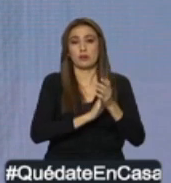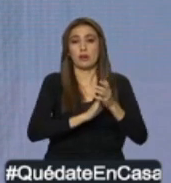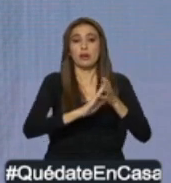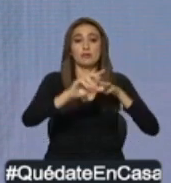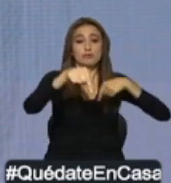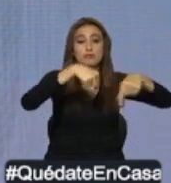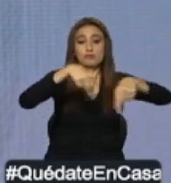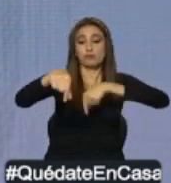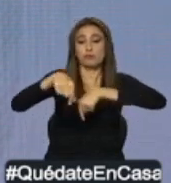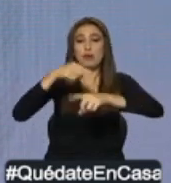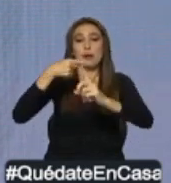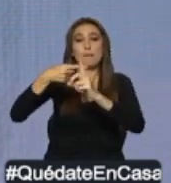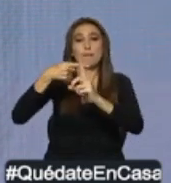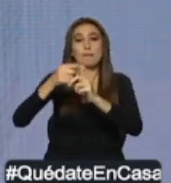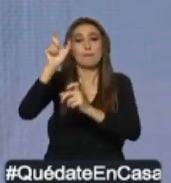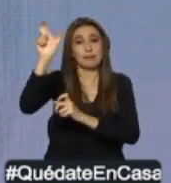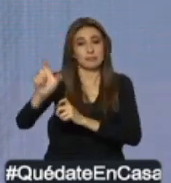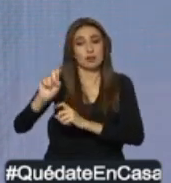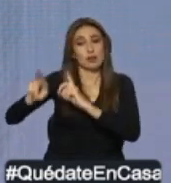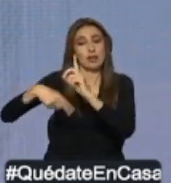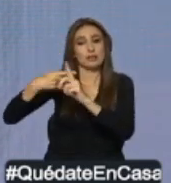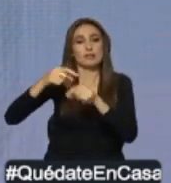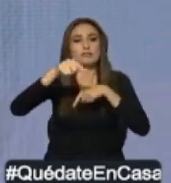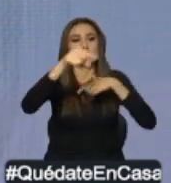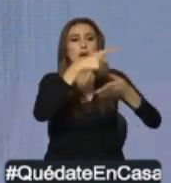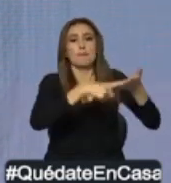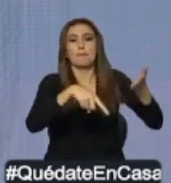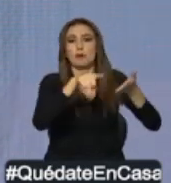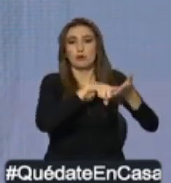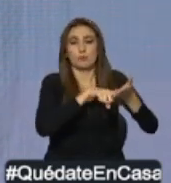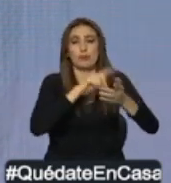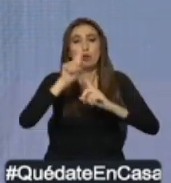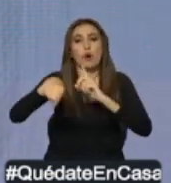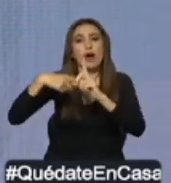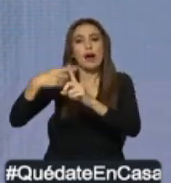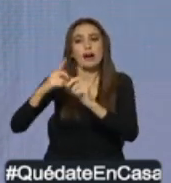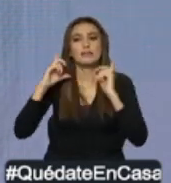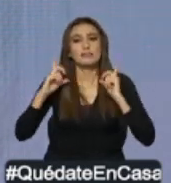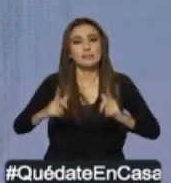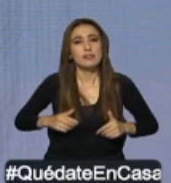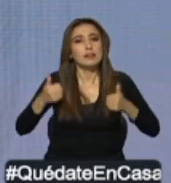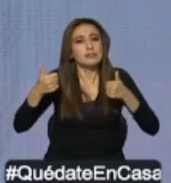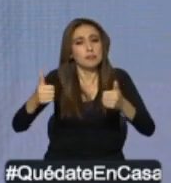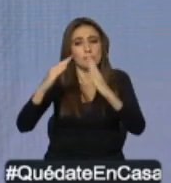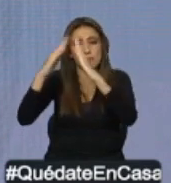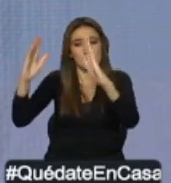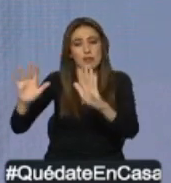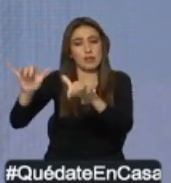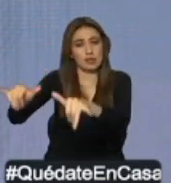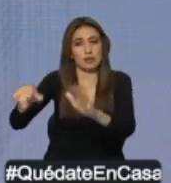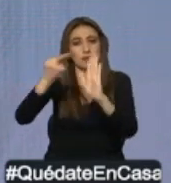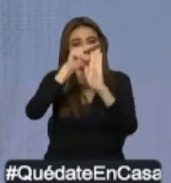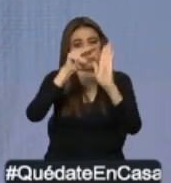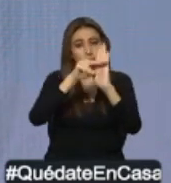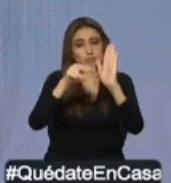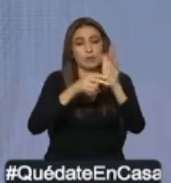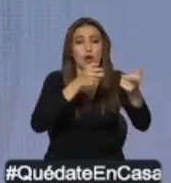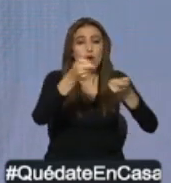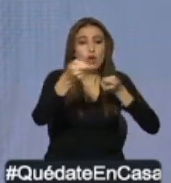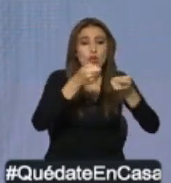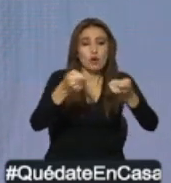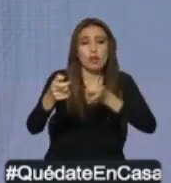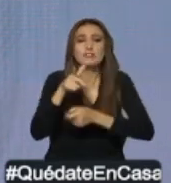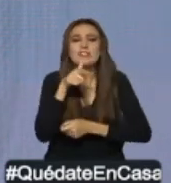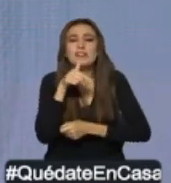personas con COVID-19 hasta que se recuperen. Estos aspectos estarán normados por los GATS municipales